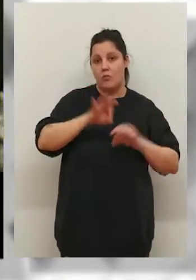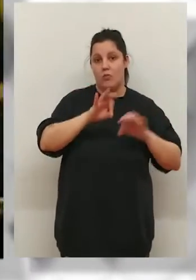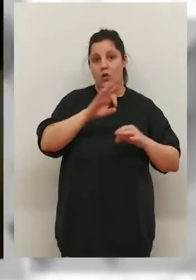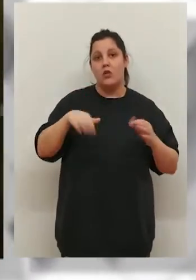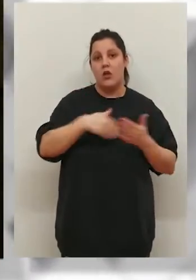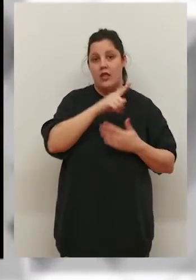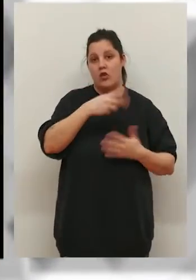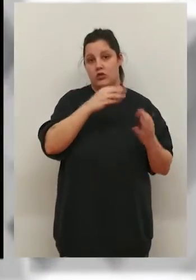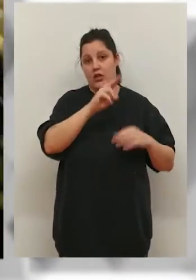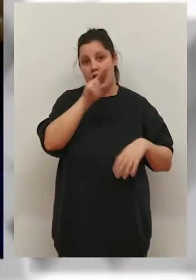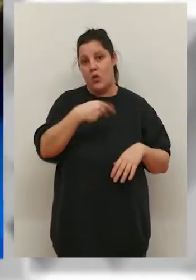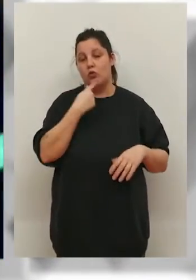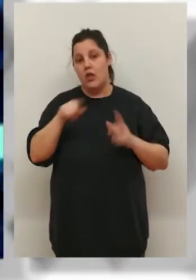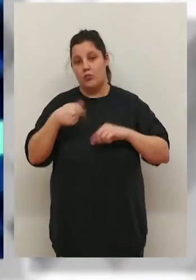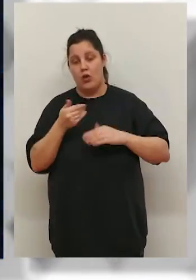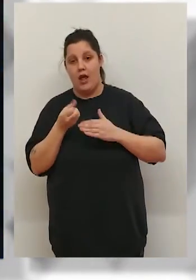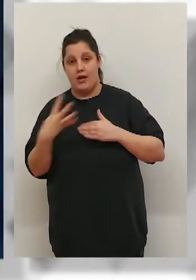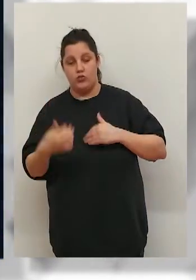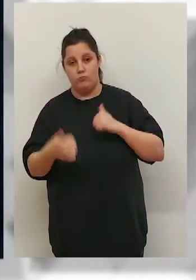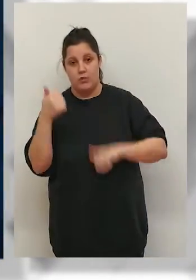euros y hasta el 40 para el resto.